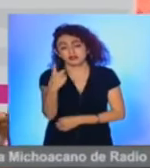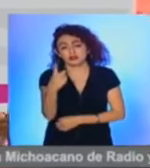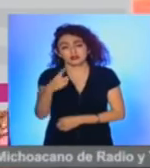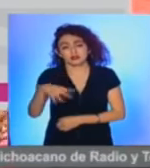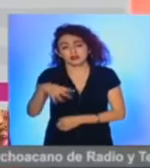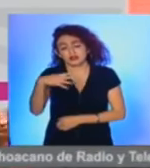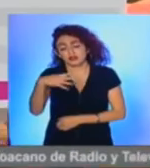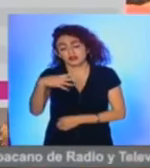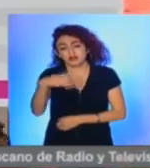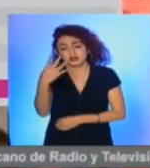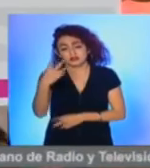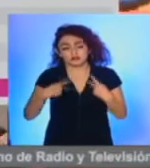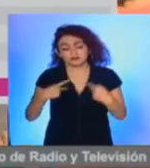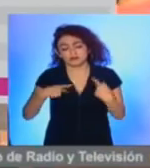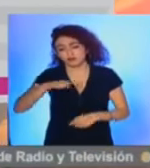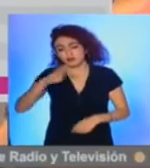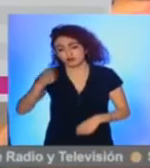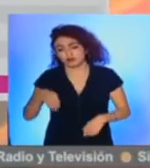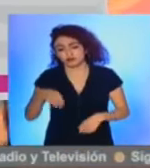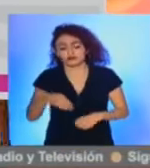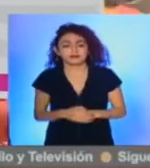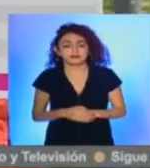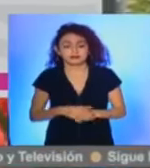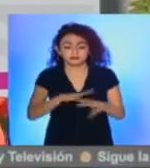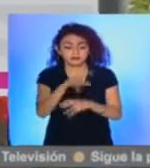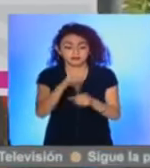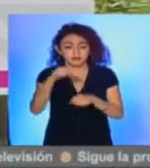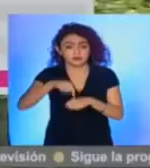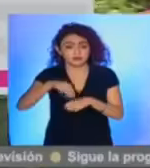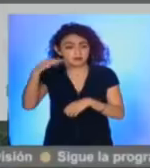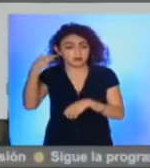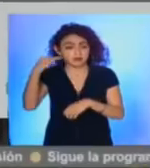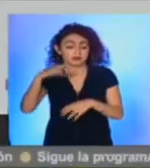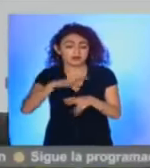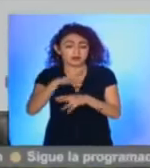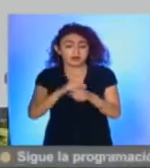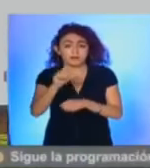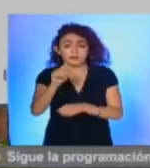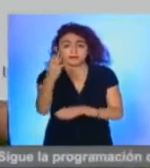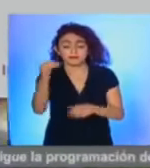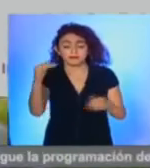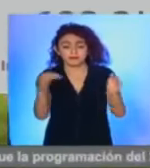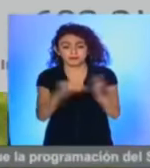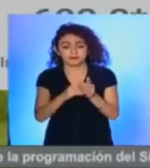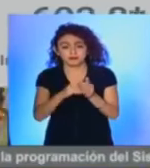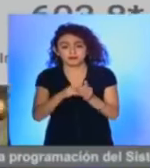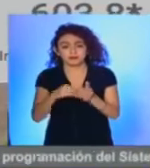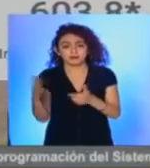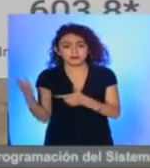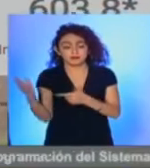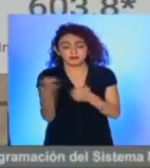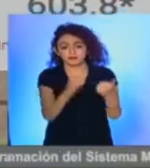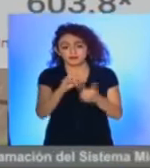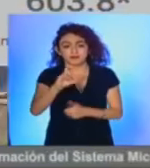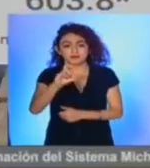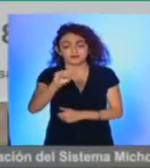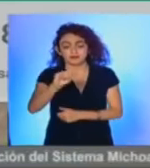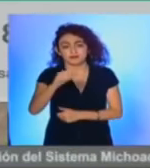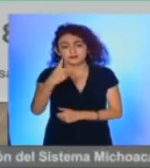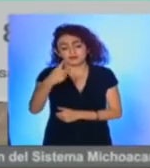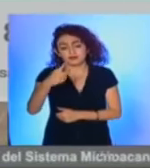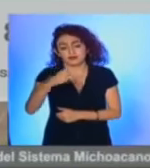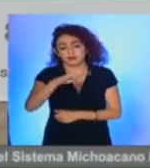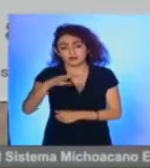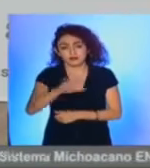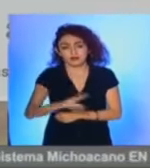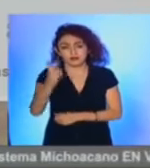14 decesos asociados al virus, con lo que el acumulado para la entidad suma 29.673 positivos y